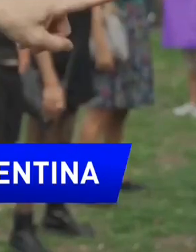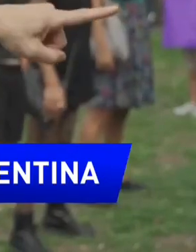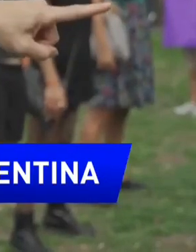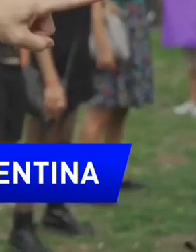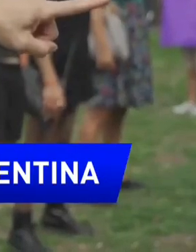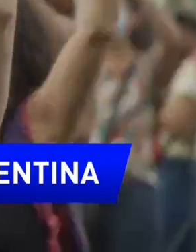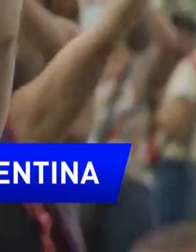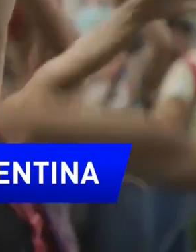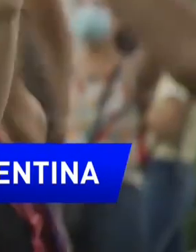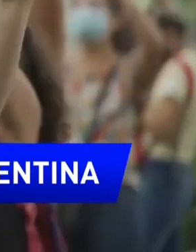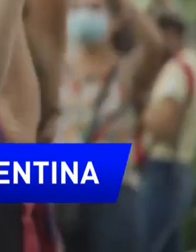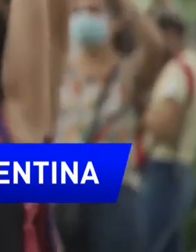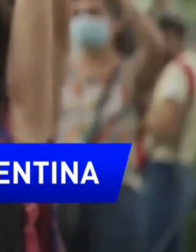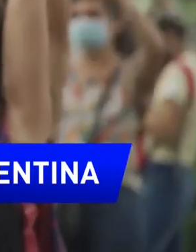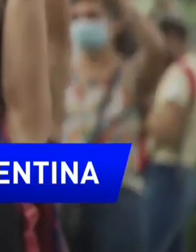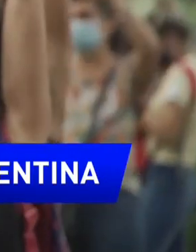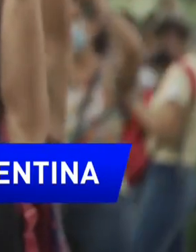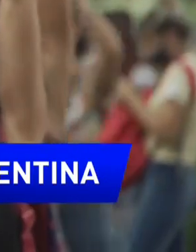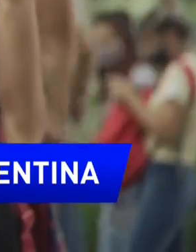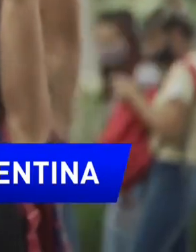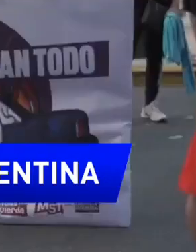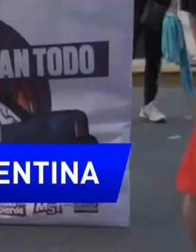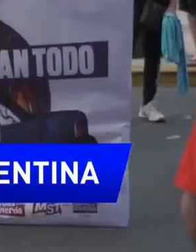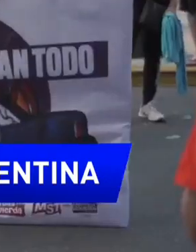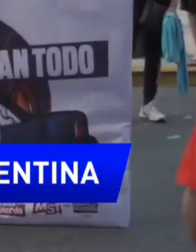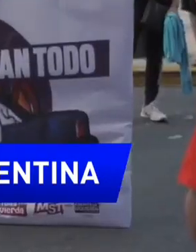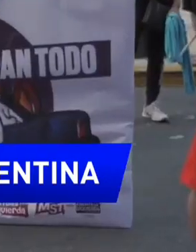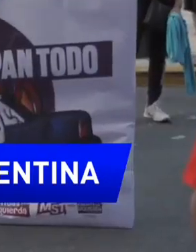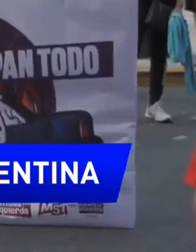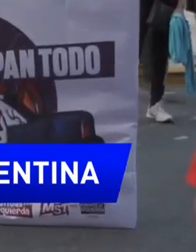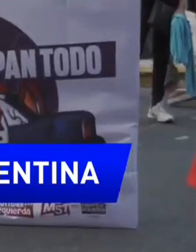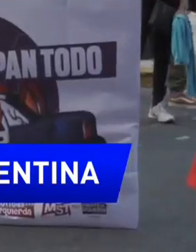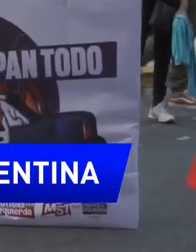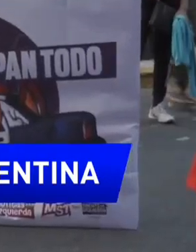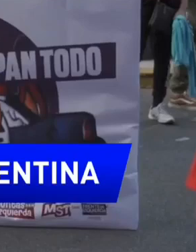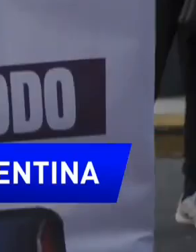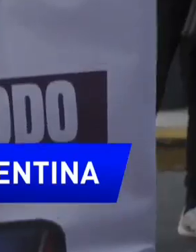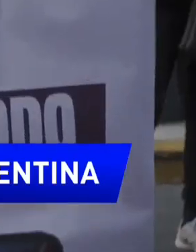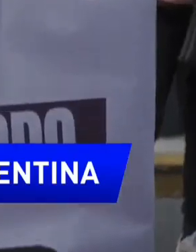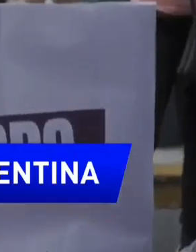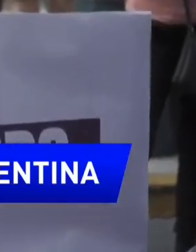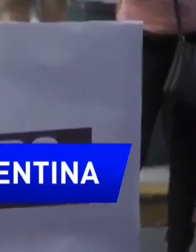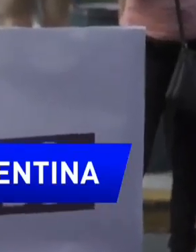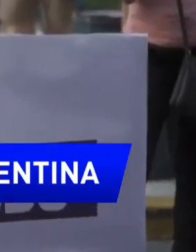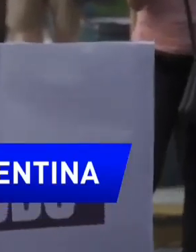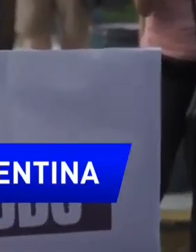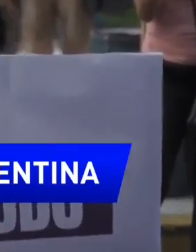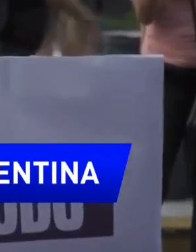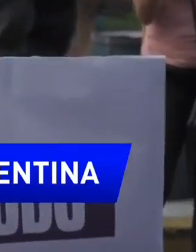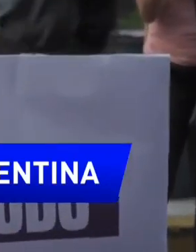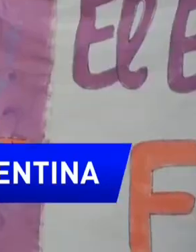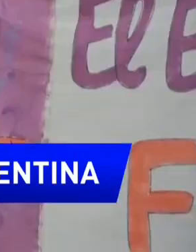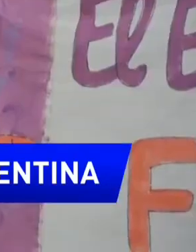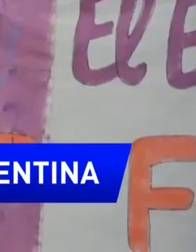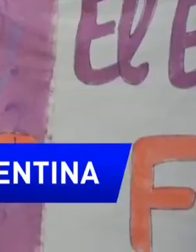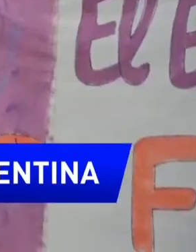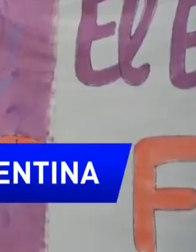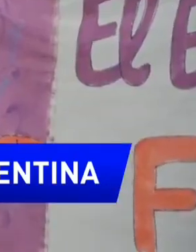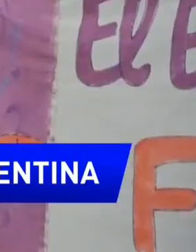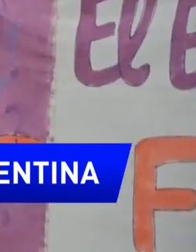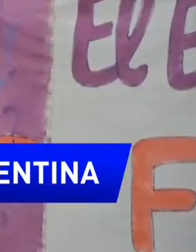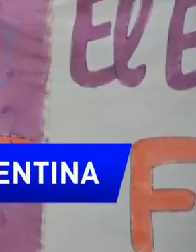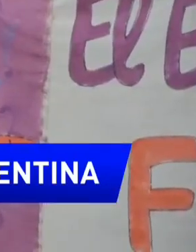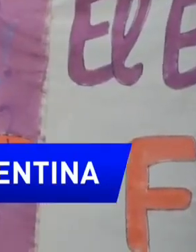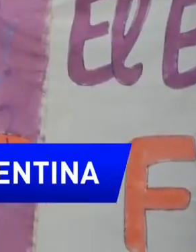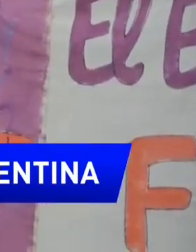país para exigir que se tomen en serio las denuncias de las mujeres por violencia machista. En las protestas, una decena de activistas echaron al suelo dentro de las